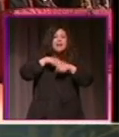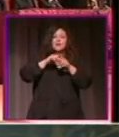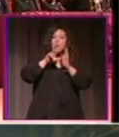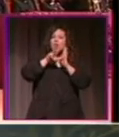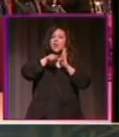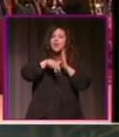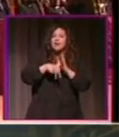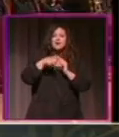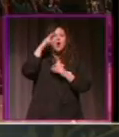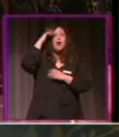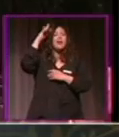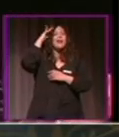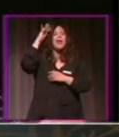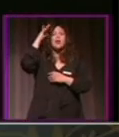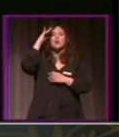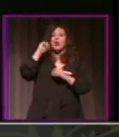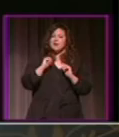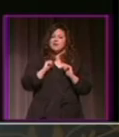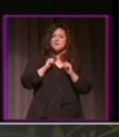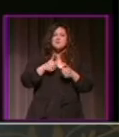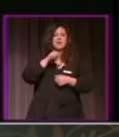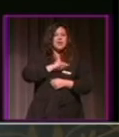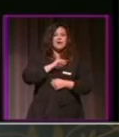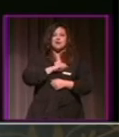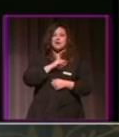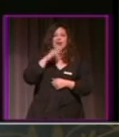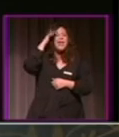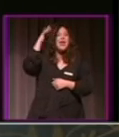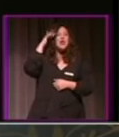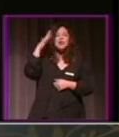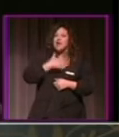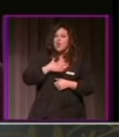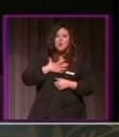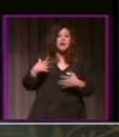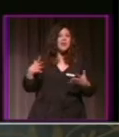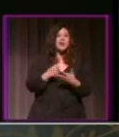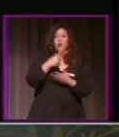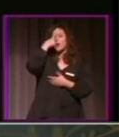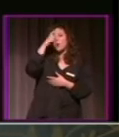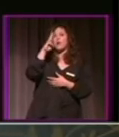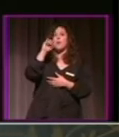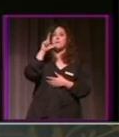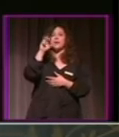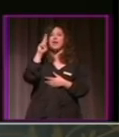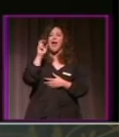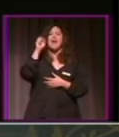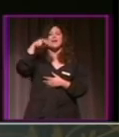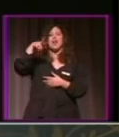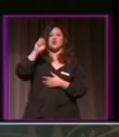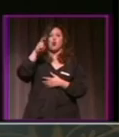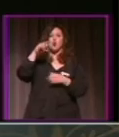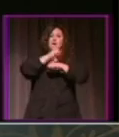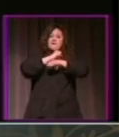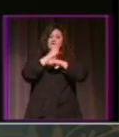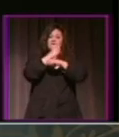granadinas, incluso las propias personas cofrades de Granada. Sí, las nombró a muchísimas de ellas. Quería decirle, con eso ya acabo, porque no quiero... Con eso ya acabo, quiero